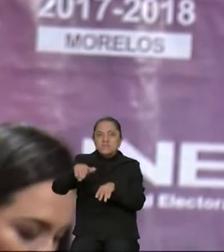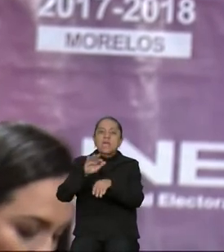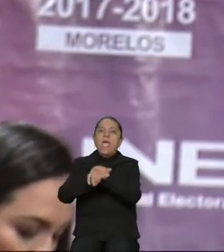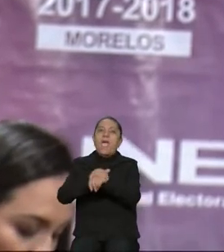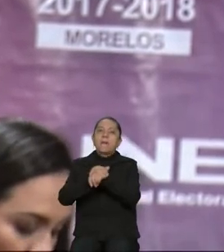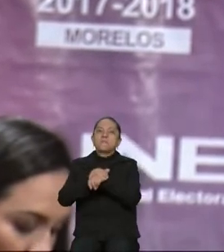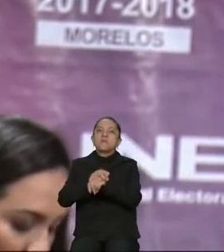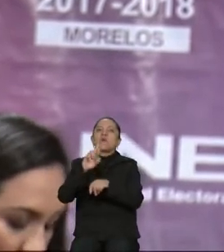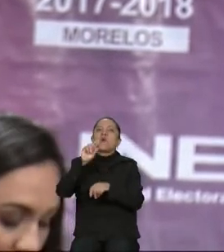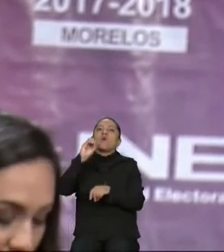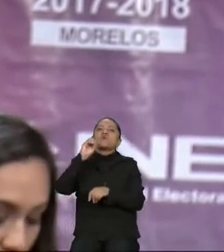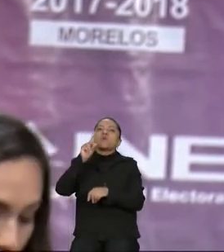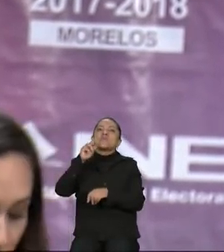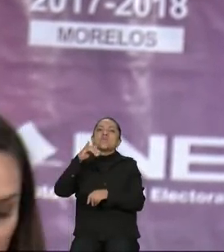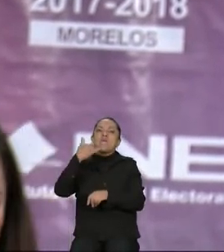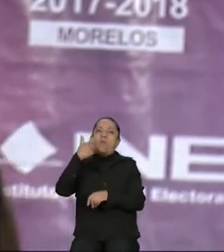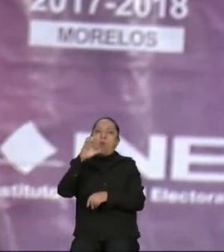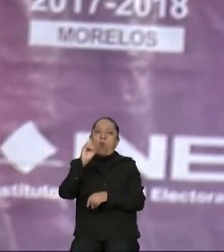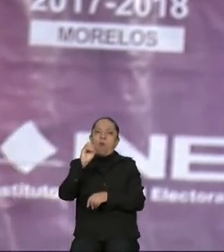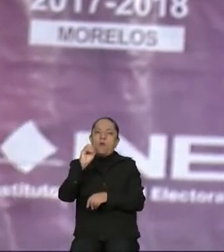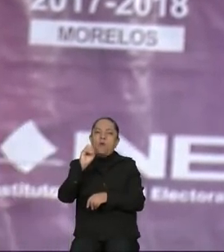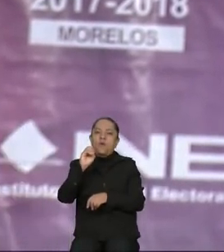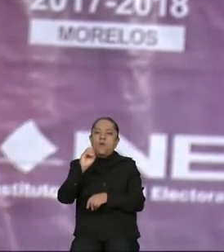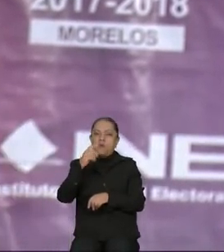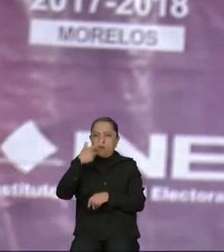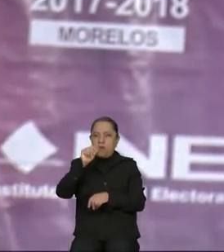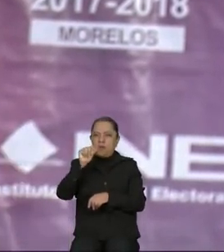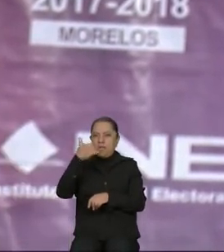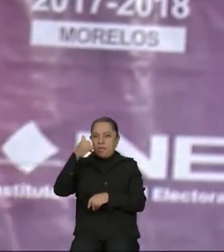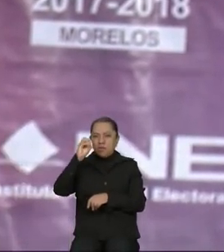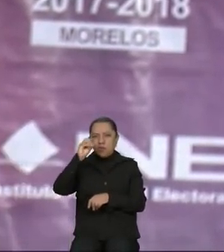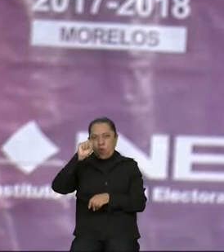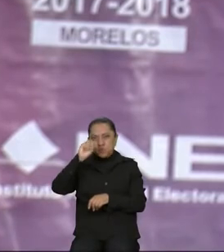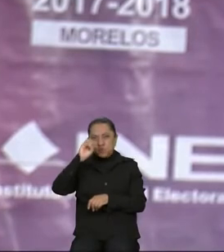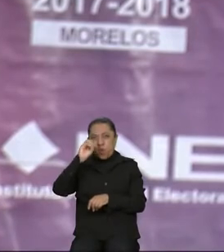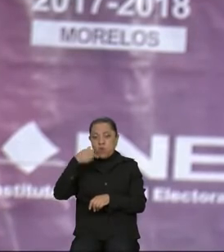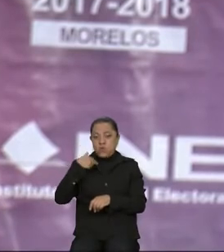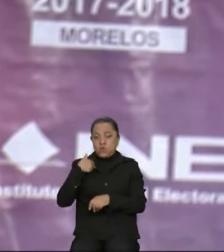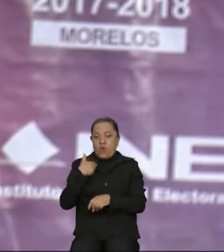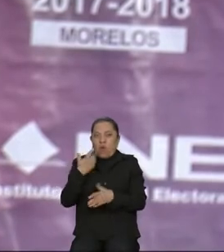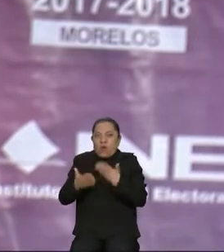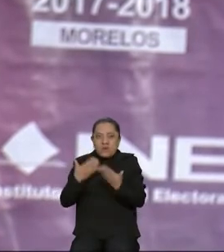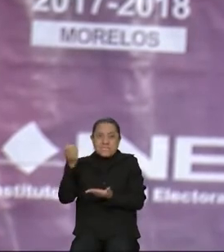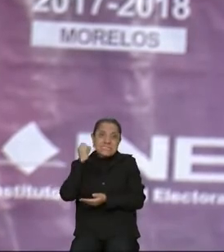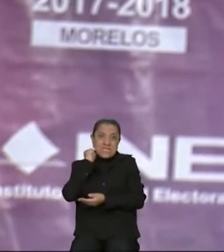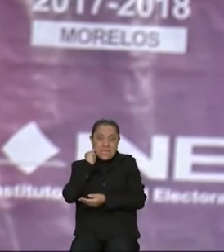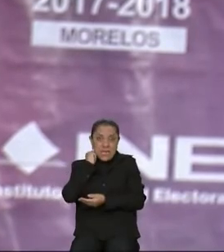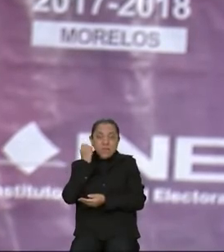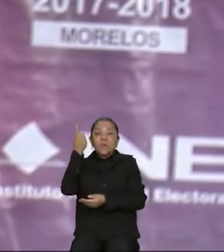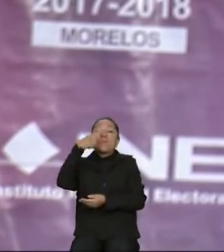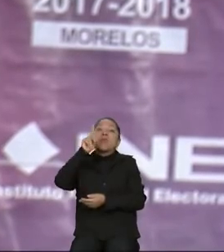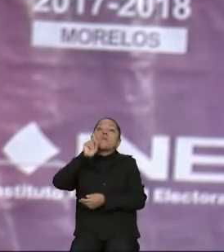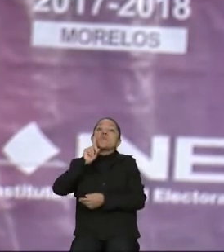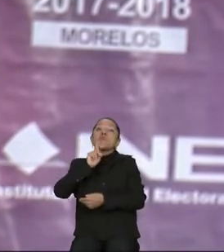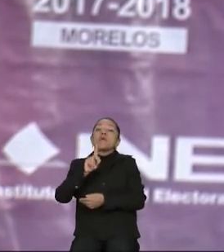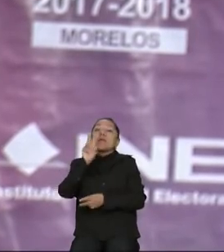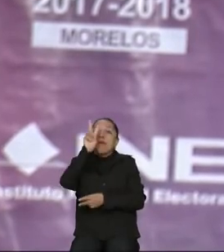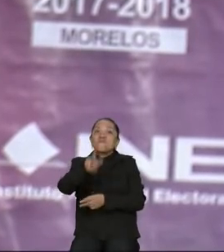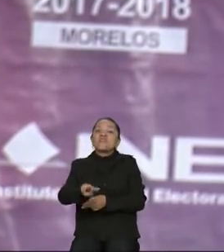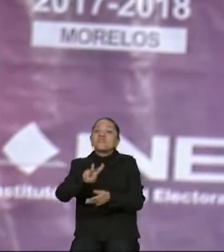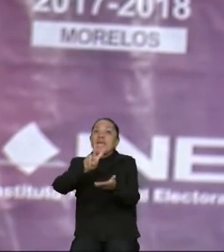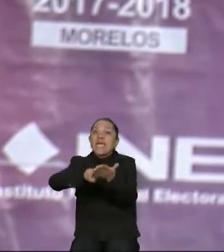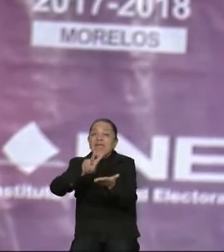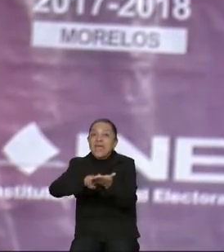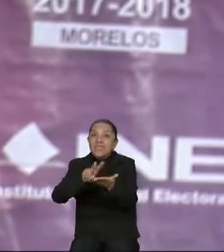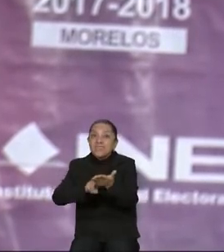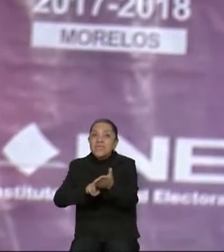y con su servidor del Senado, para que la mujer realmente le demos garantía en base a sus